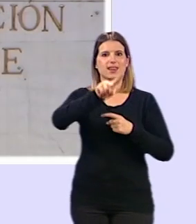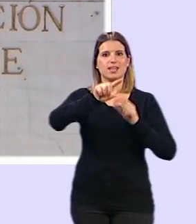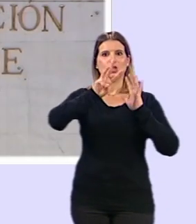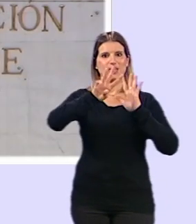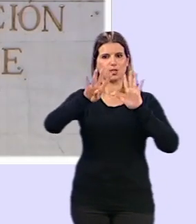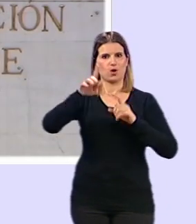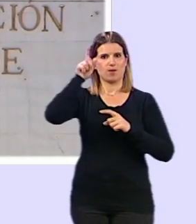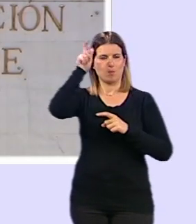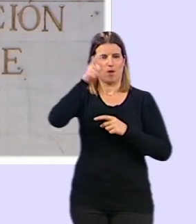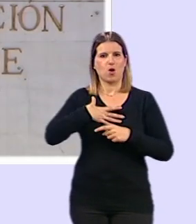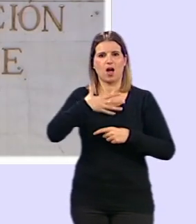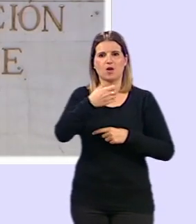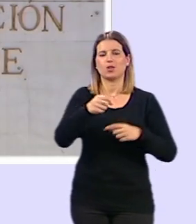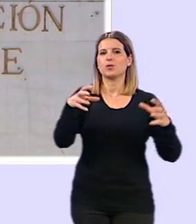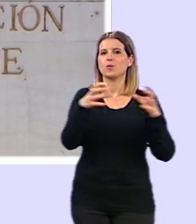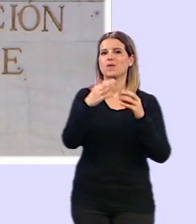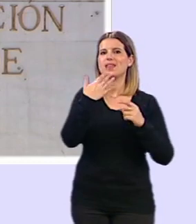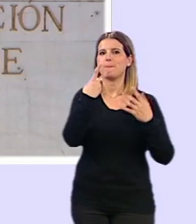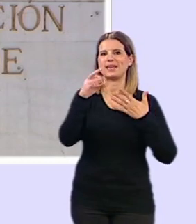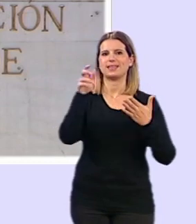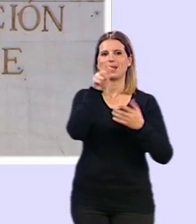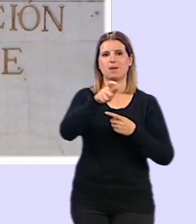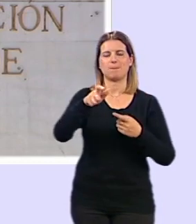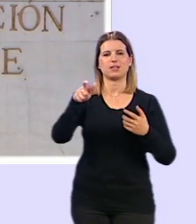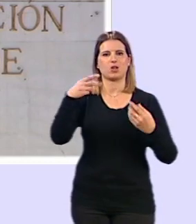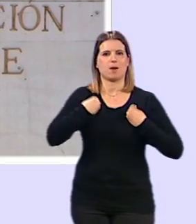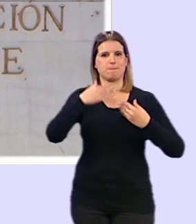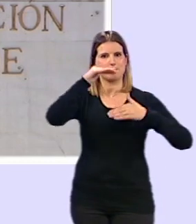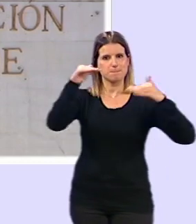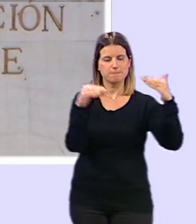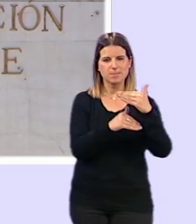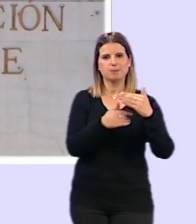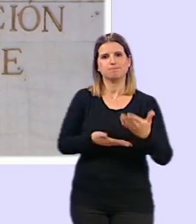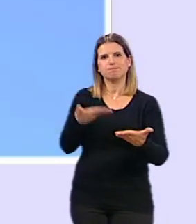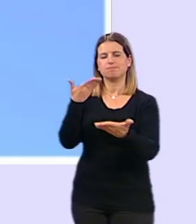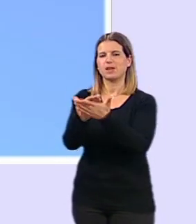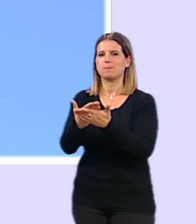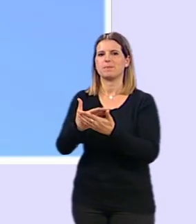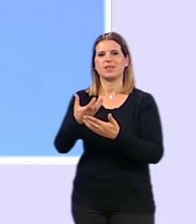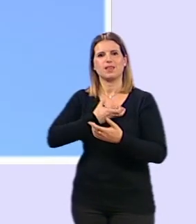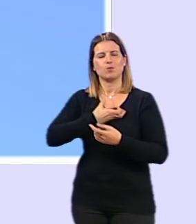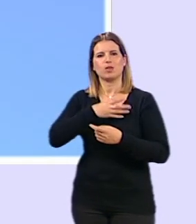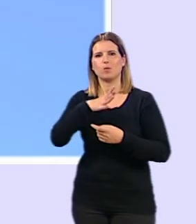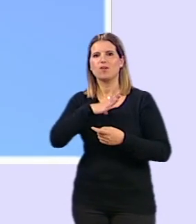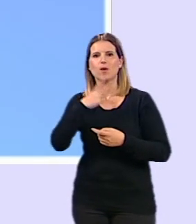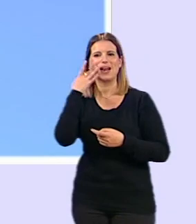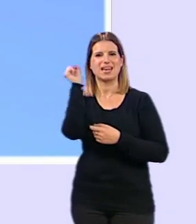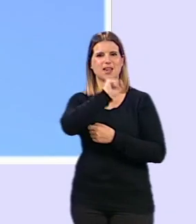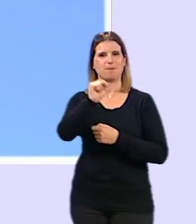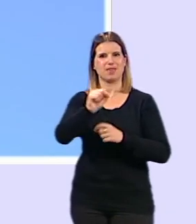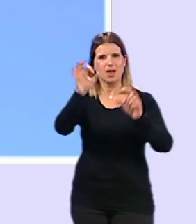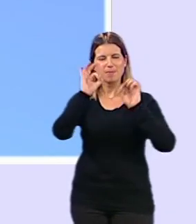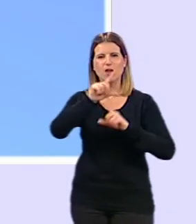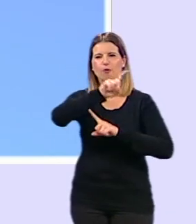ayuntamientos de la provincia menores de 20.000 habitantes ha solicitado a la Diputación que realice labores de desinfección específicas contra el